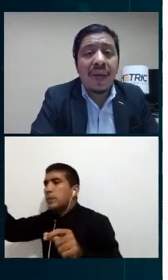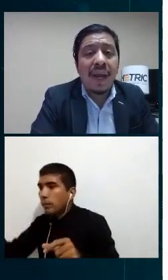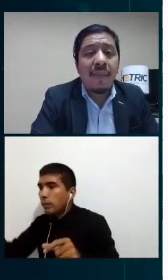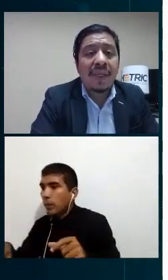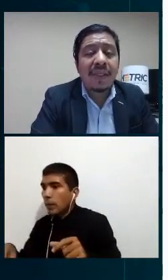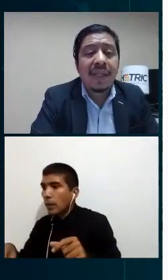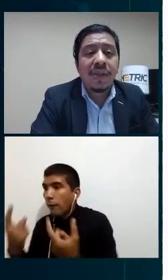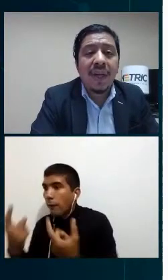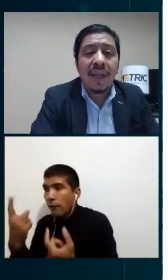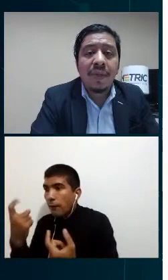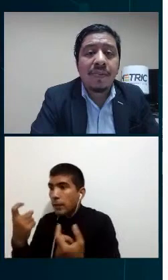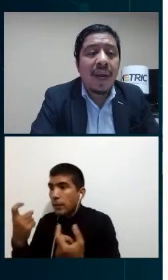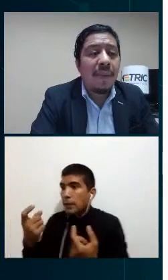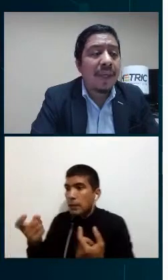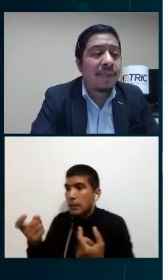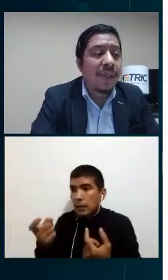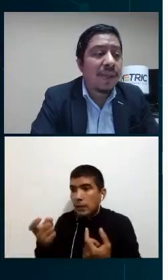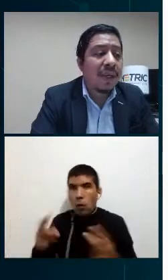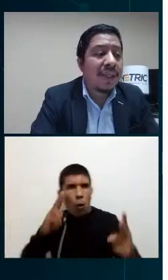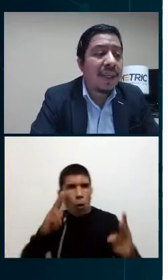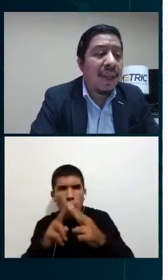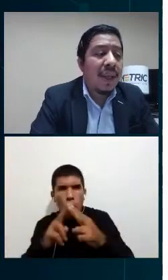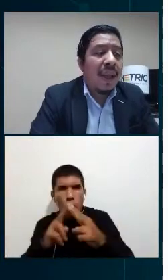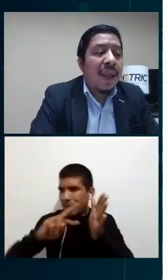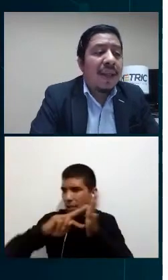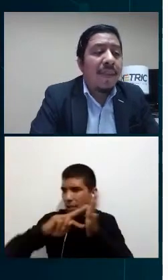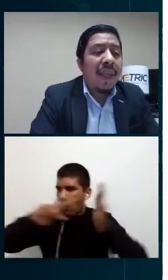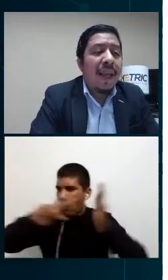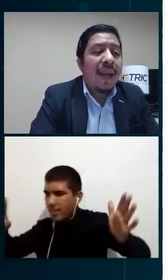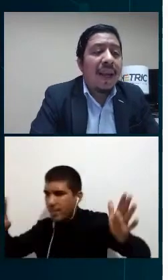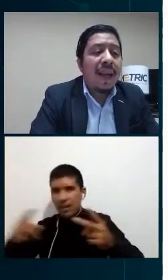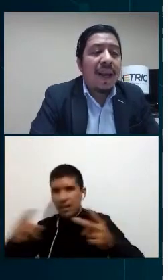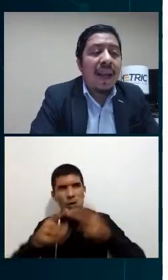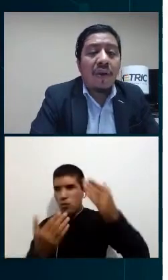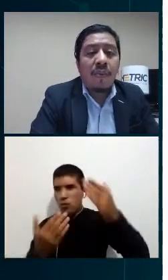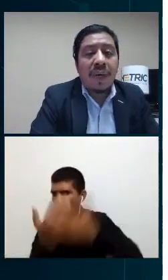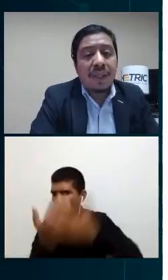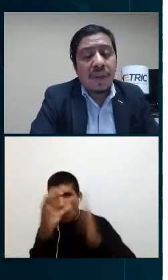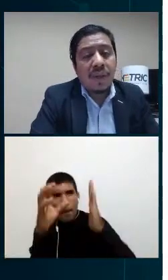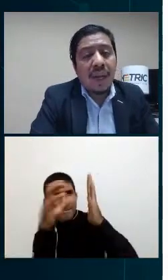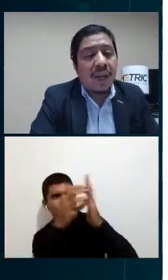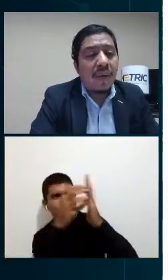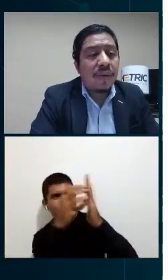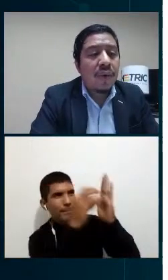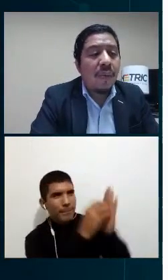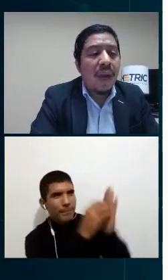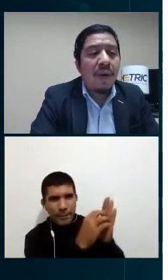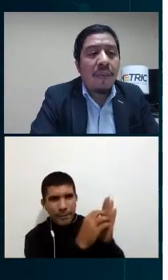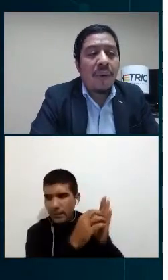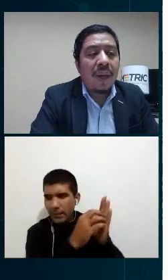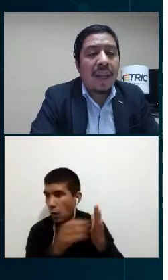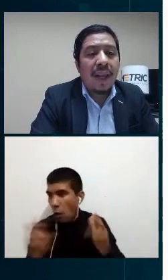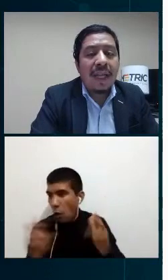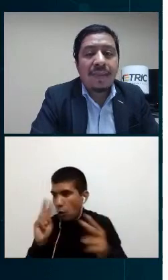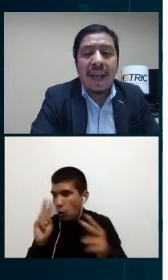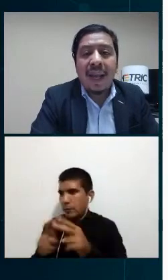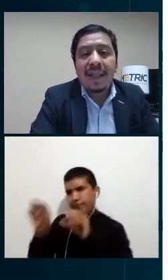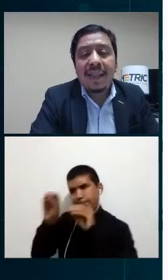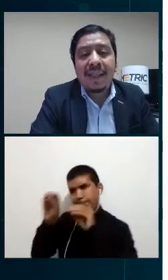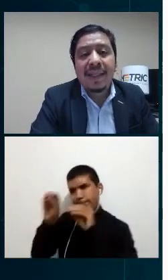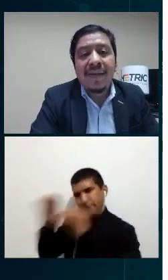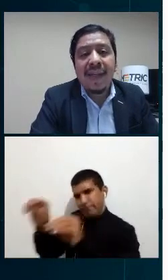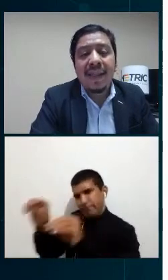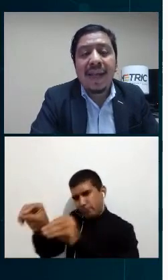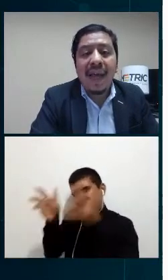persona sino que la capacitación la dimos para más personas también la incorporación del recurso humano porque las